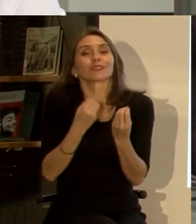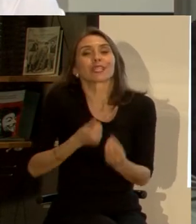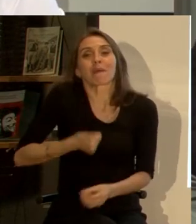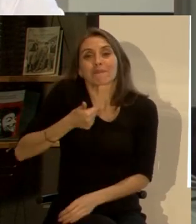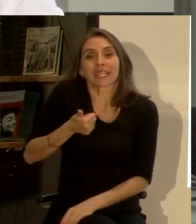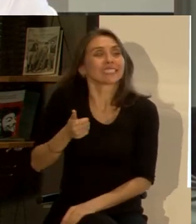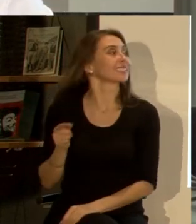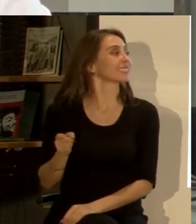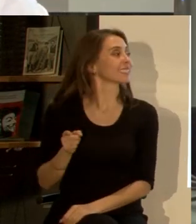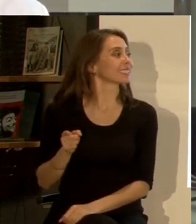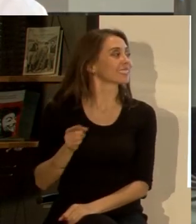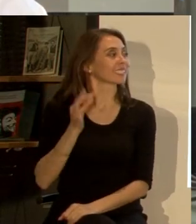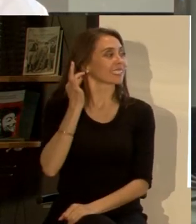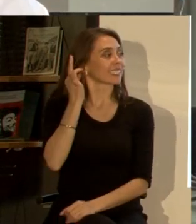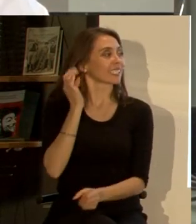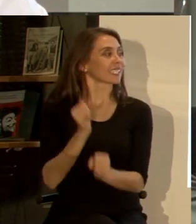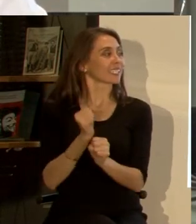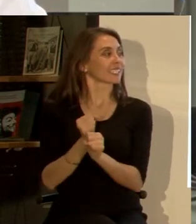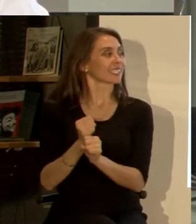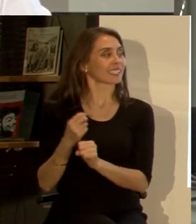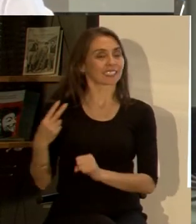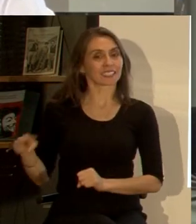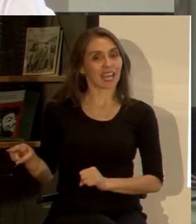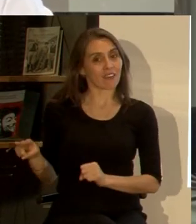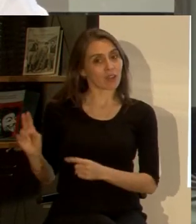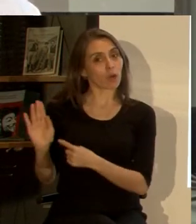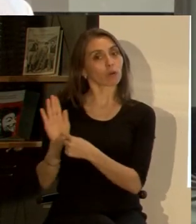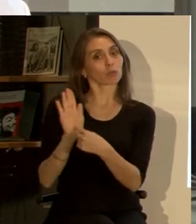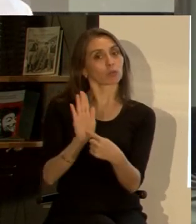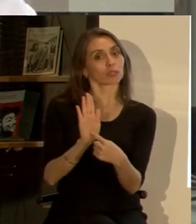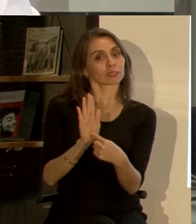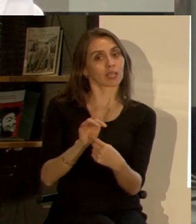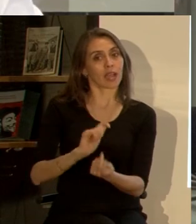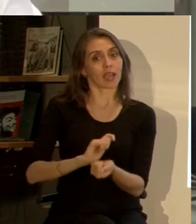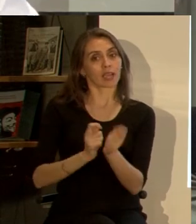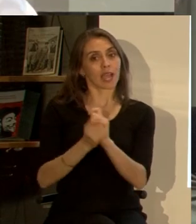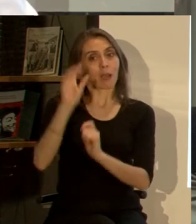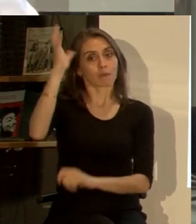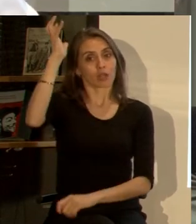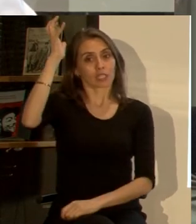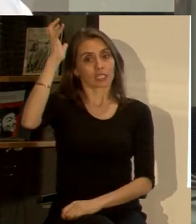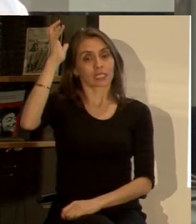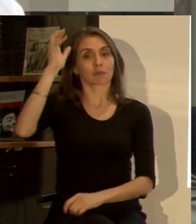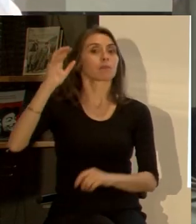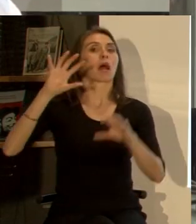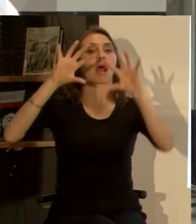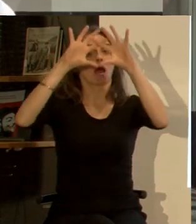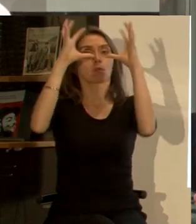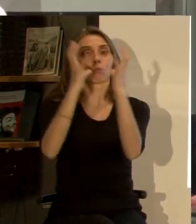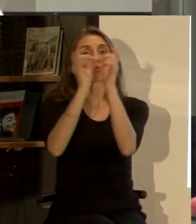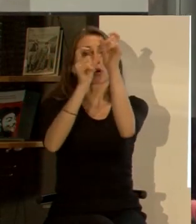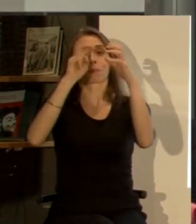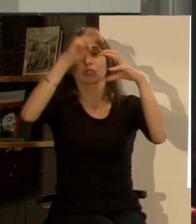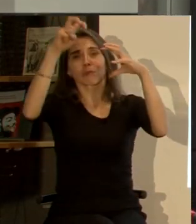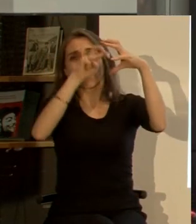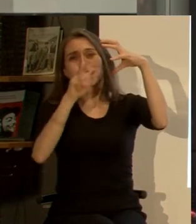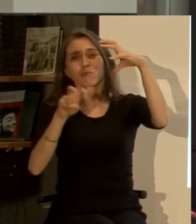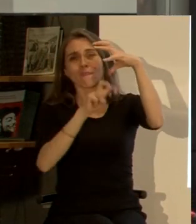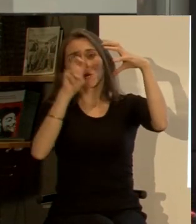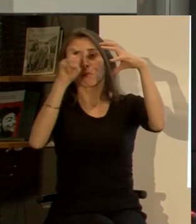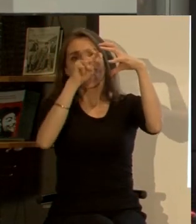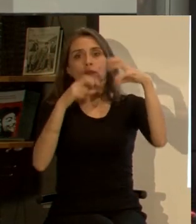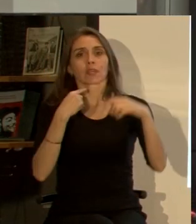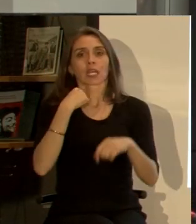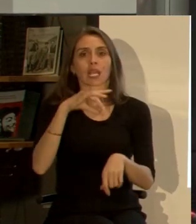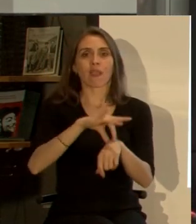ella el trabajo tuyo te demuestra cómo finalmente el cambio climático y la movilidad internacional de personas puede afectar gravemente